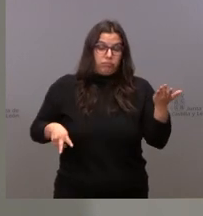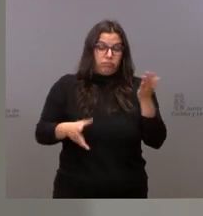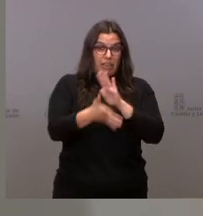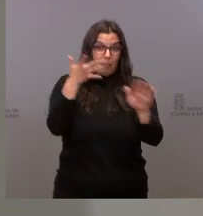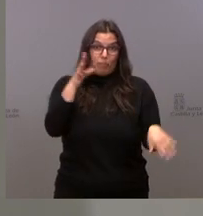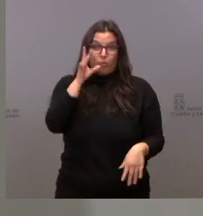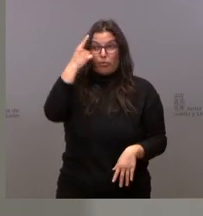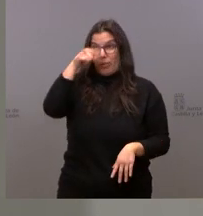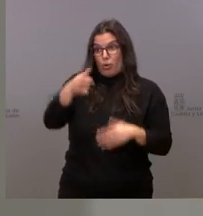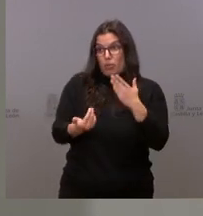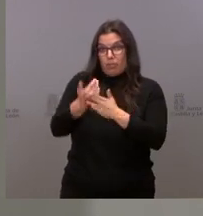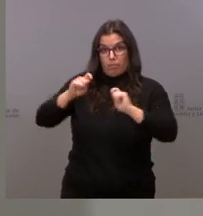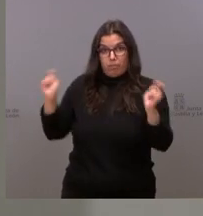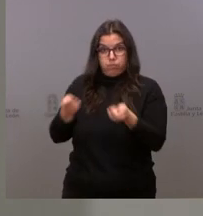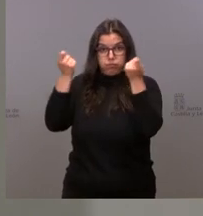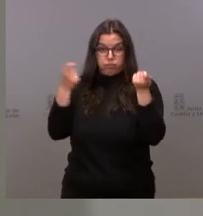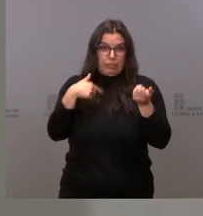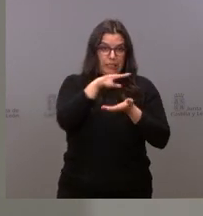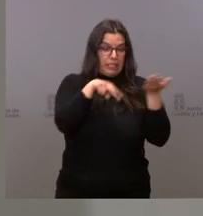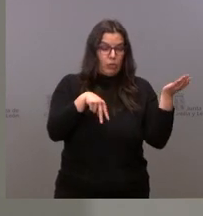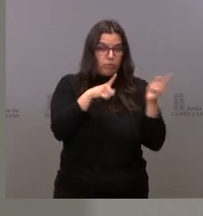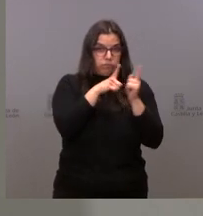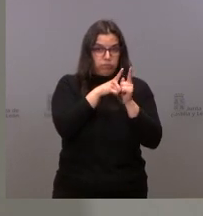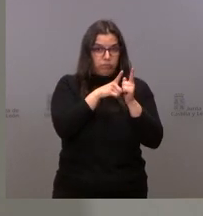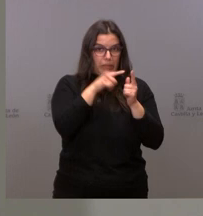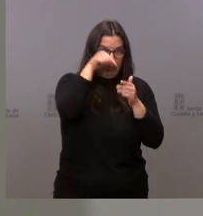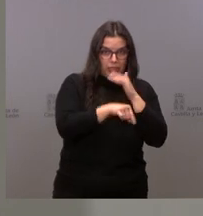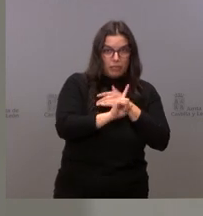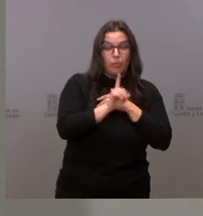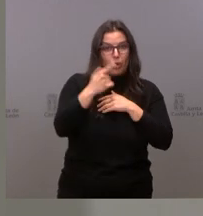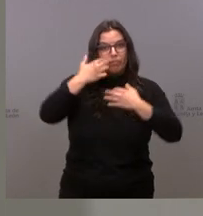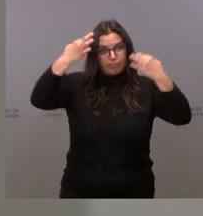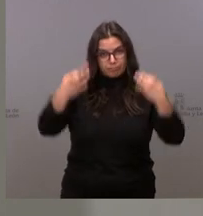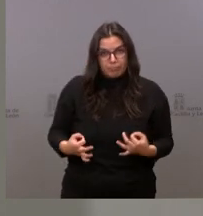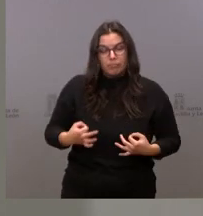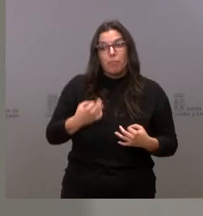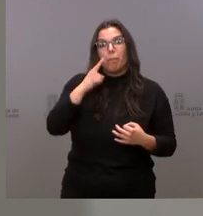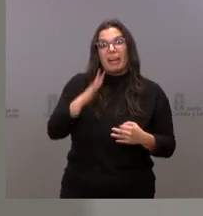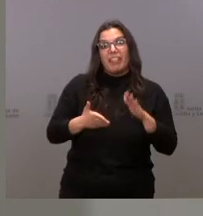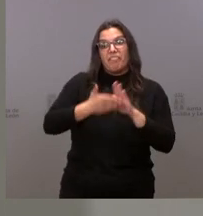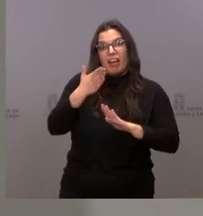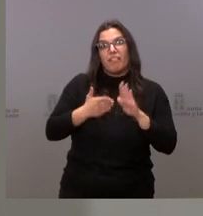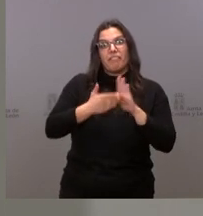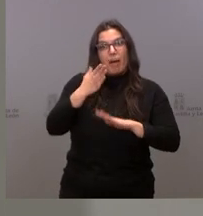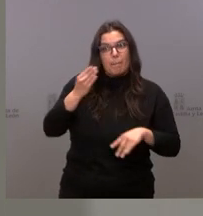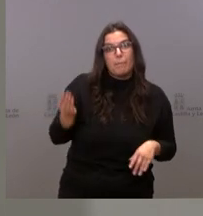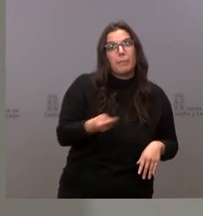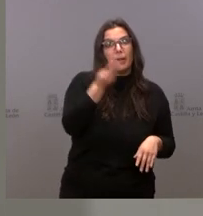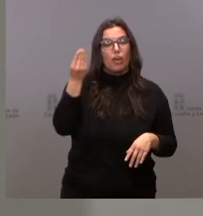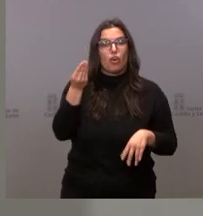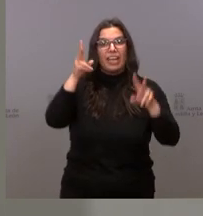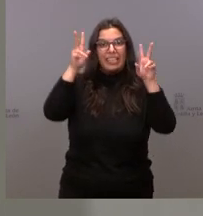salido hoy mismo, y efectivamente se confirma una buena tendencia, que es un balance